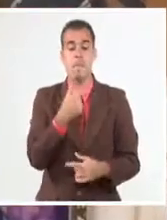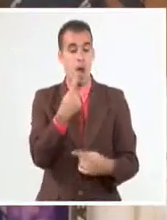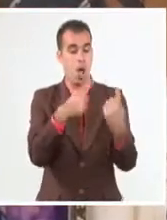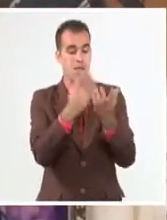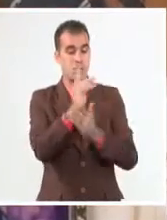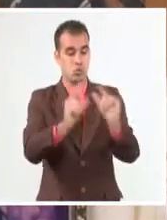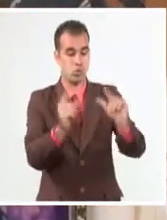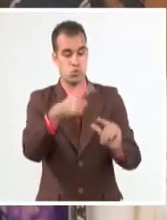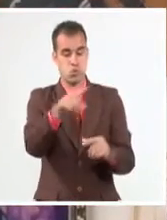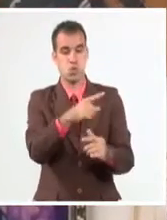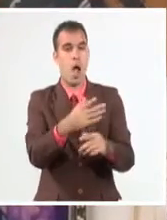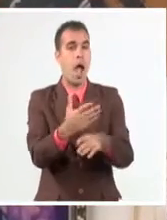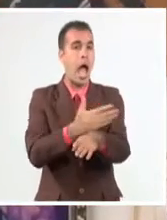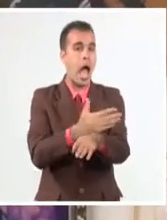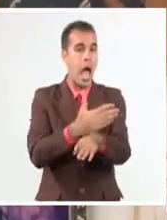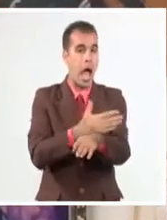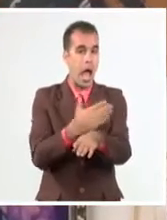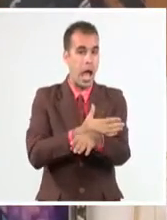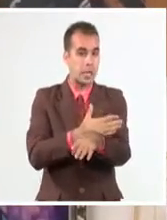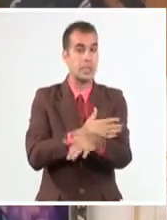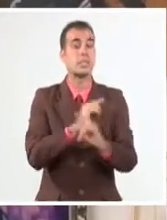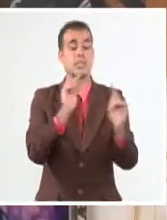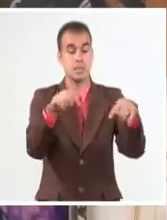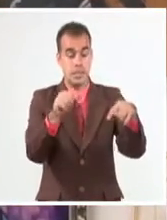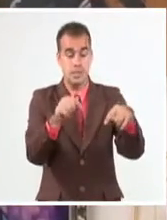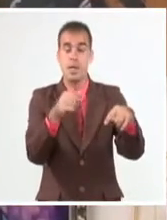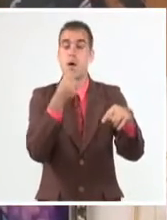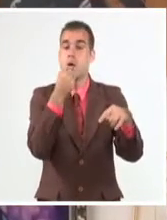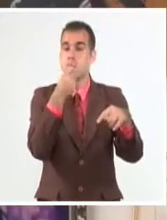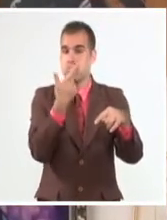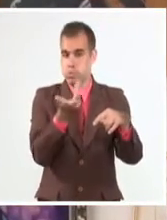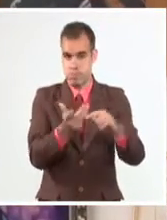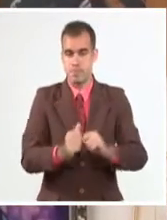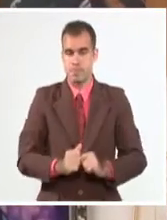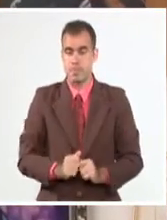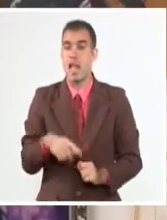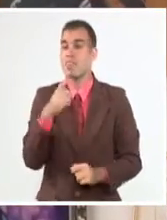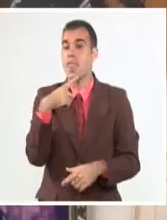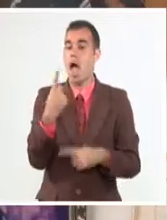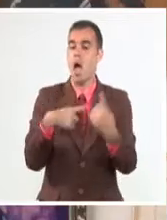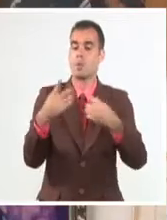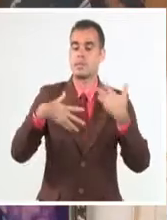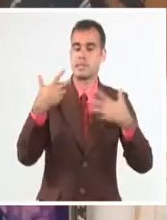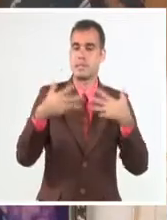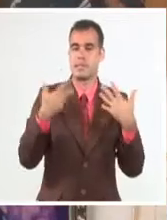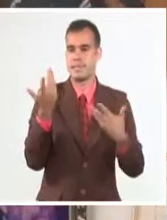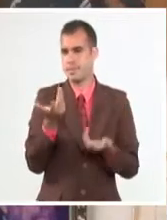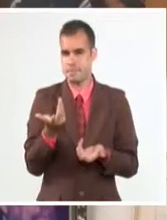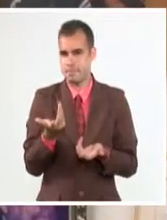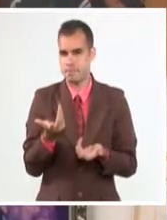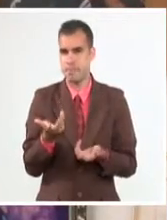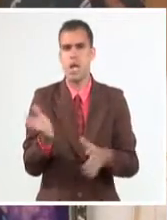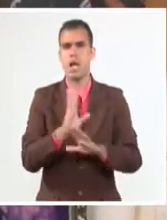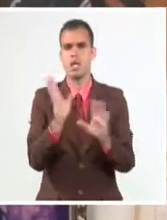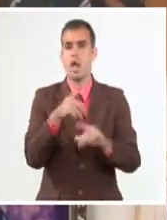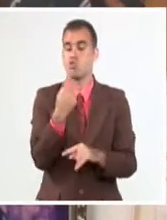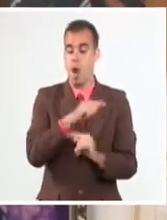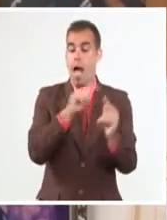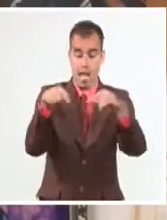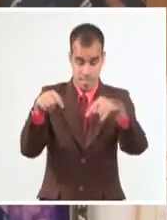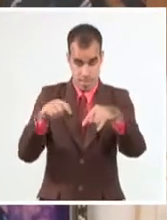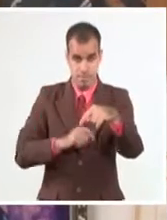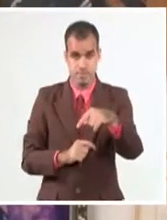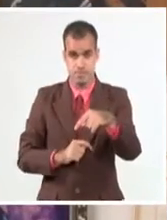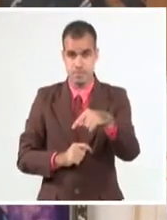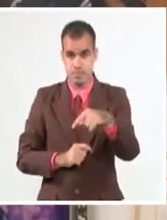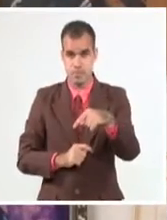Ya a partir de noviembre, cuando nos reincorporemos, se van a dar algunas actividades también, nosotros ya de forma presencial, y